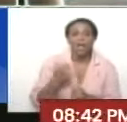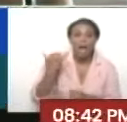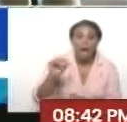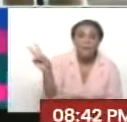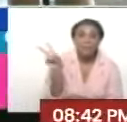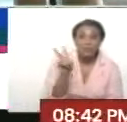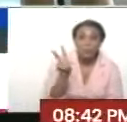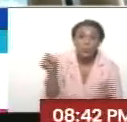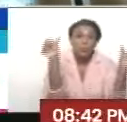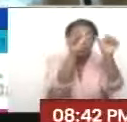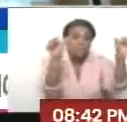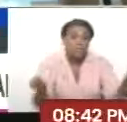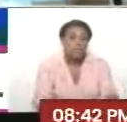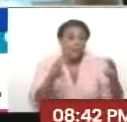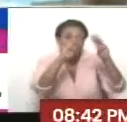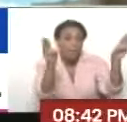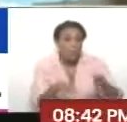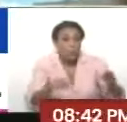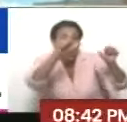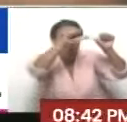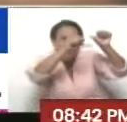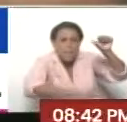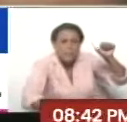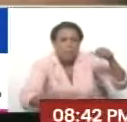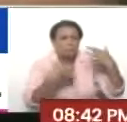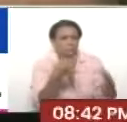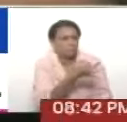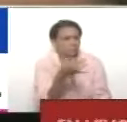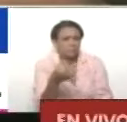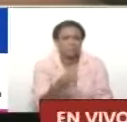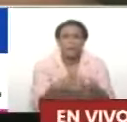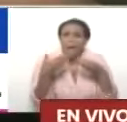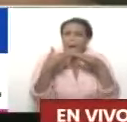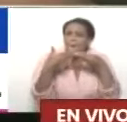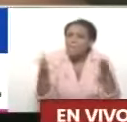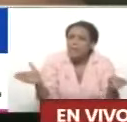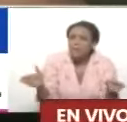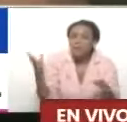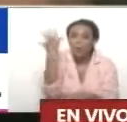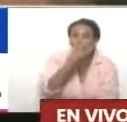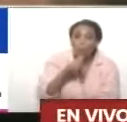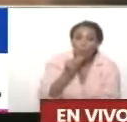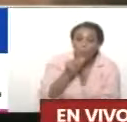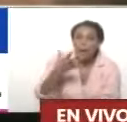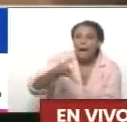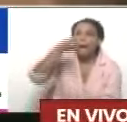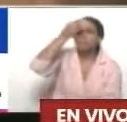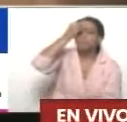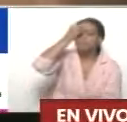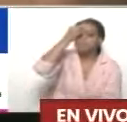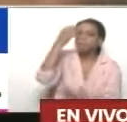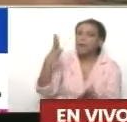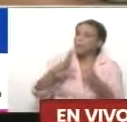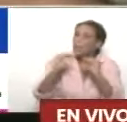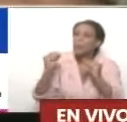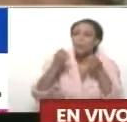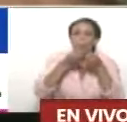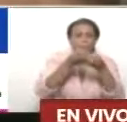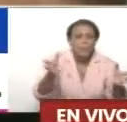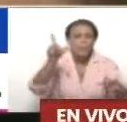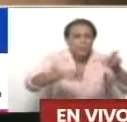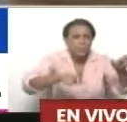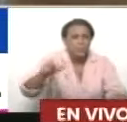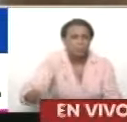tener un sistema de museos, bueno, excelente, abierto para la juventud sobre todo, bueno, para todo el público.